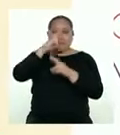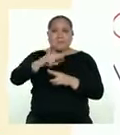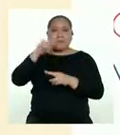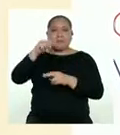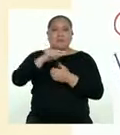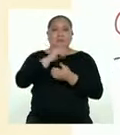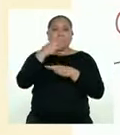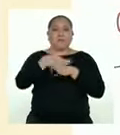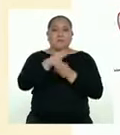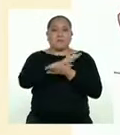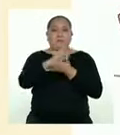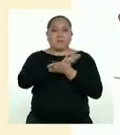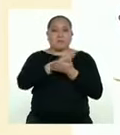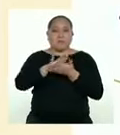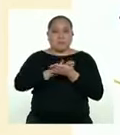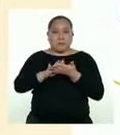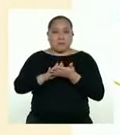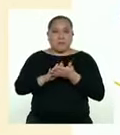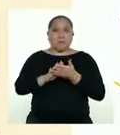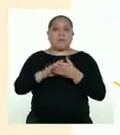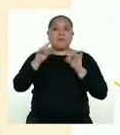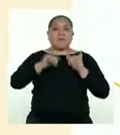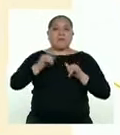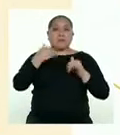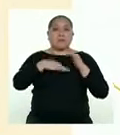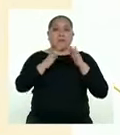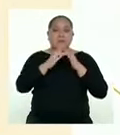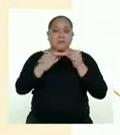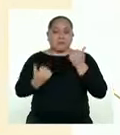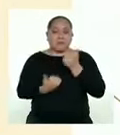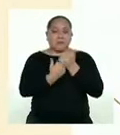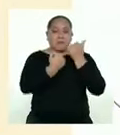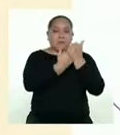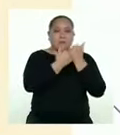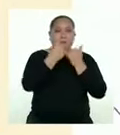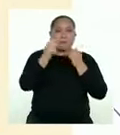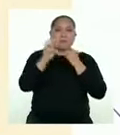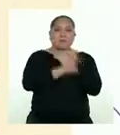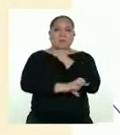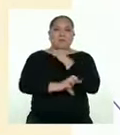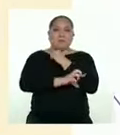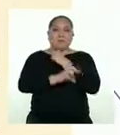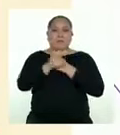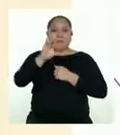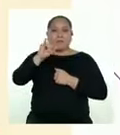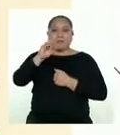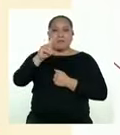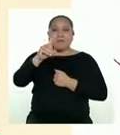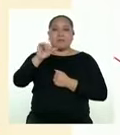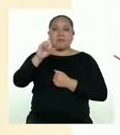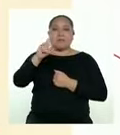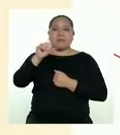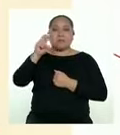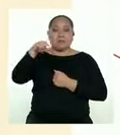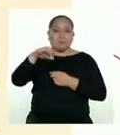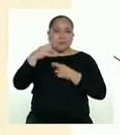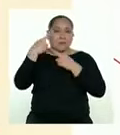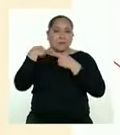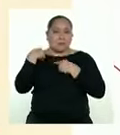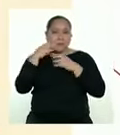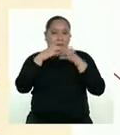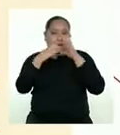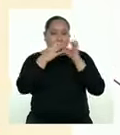higiene y permanencia en casa, apoyan al país como ciudadanas y ciudadanos responsables. Conversa con ellas y ellos.